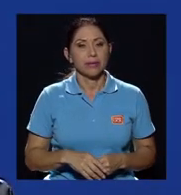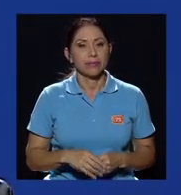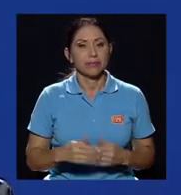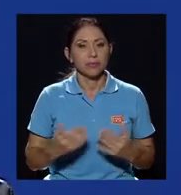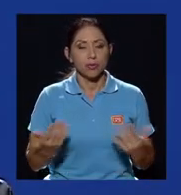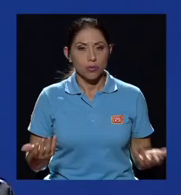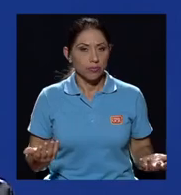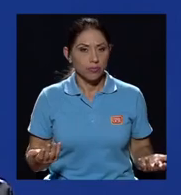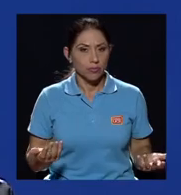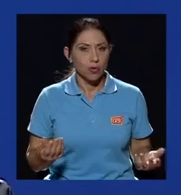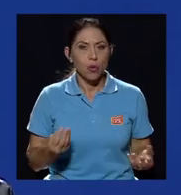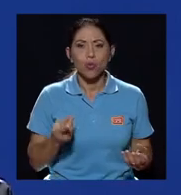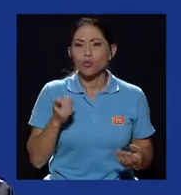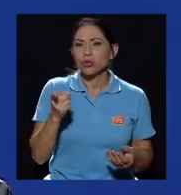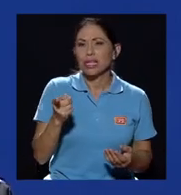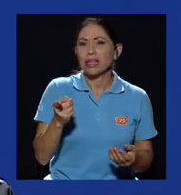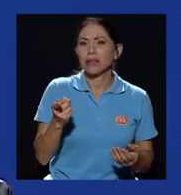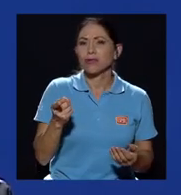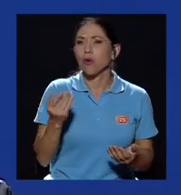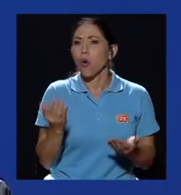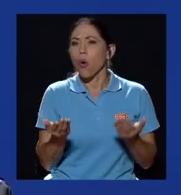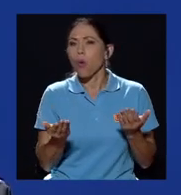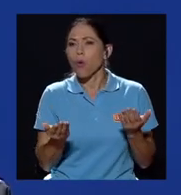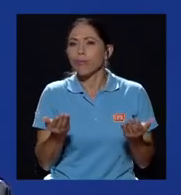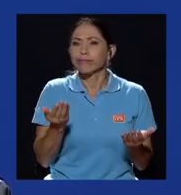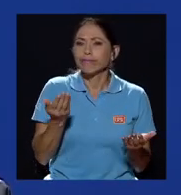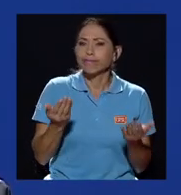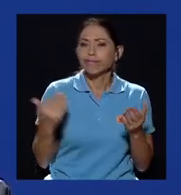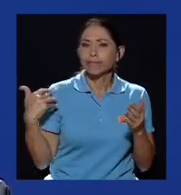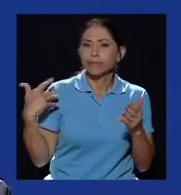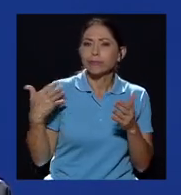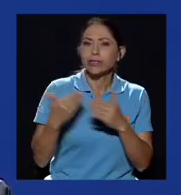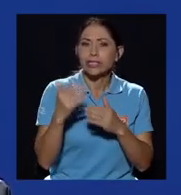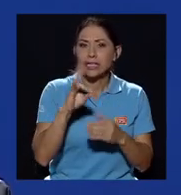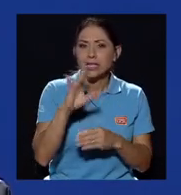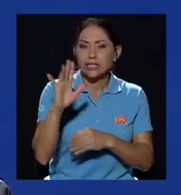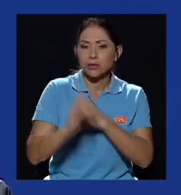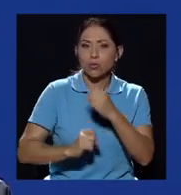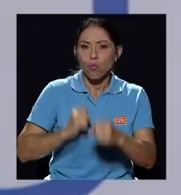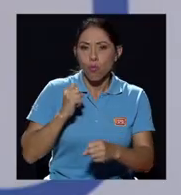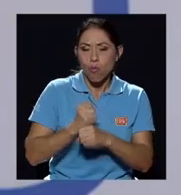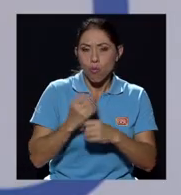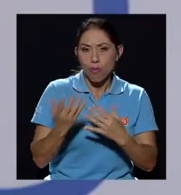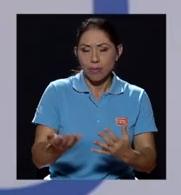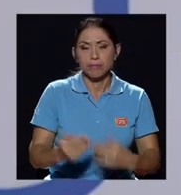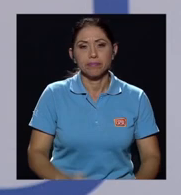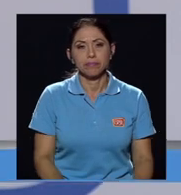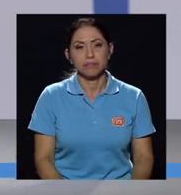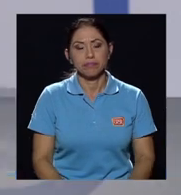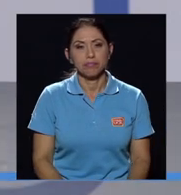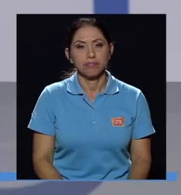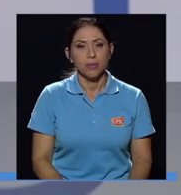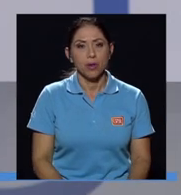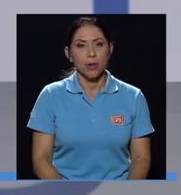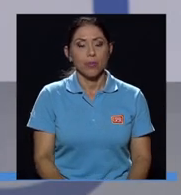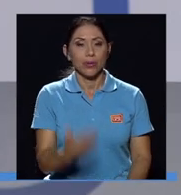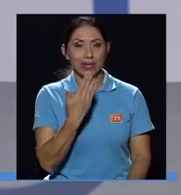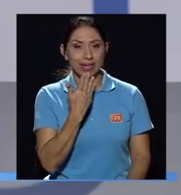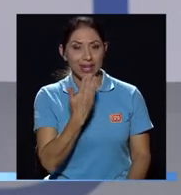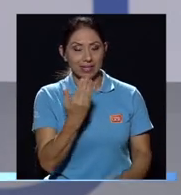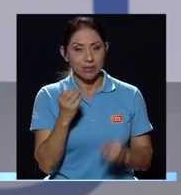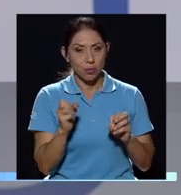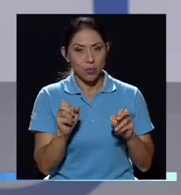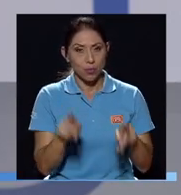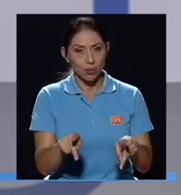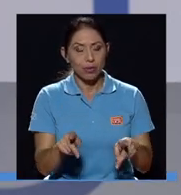¿Cómo sopesa usted estos 75 años de existencia de la Facultad? Bueno, gracias por la oportunidad